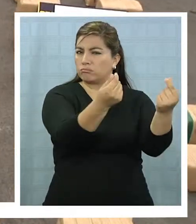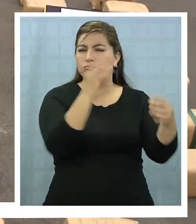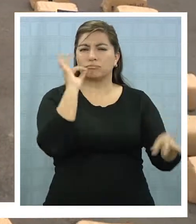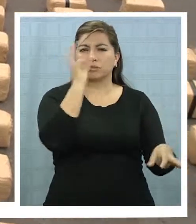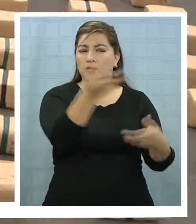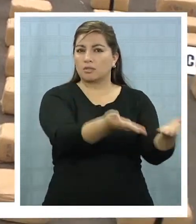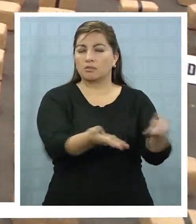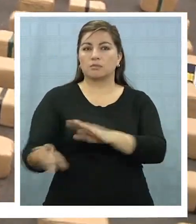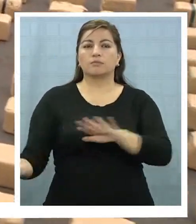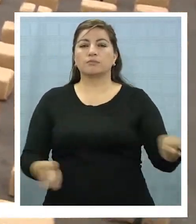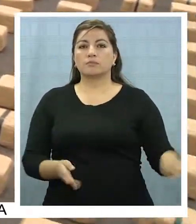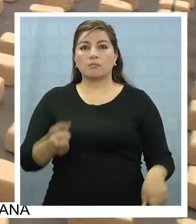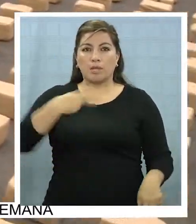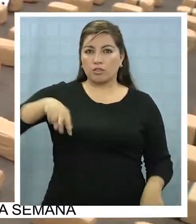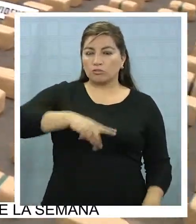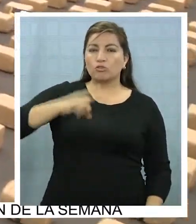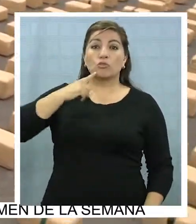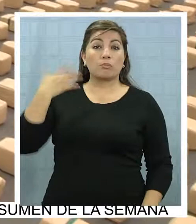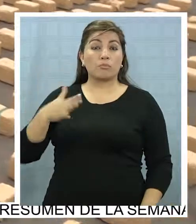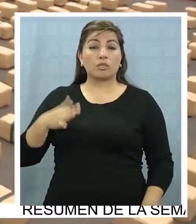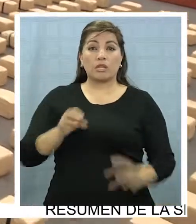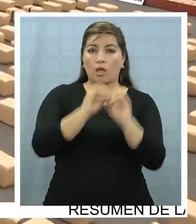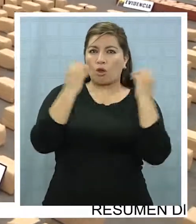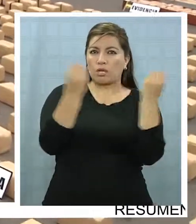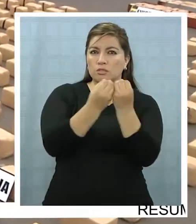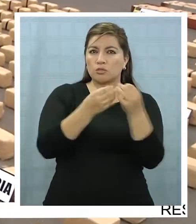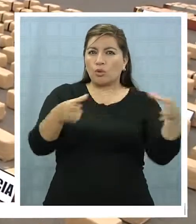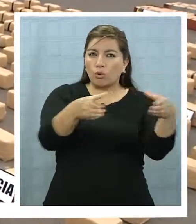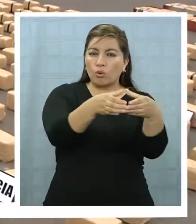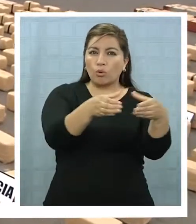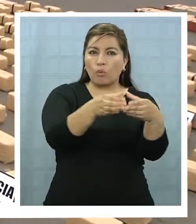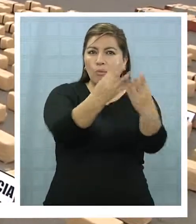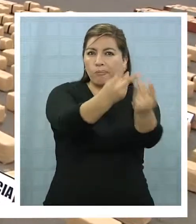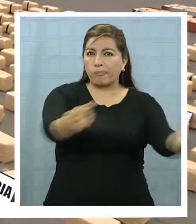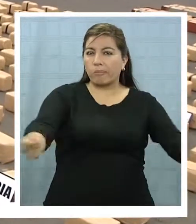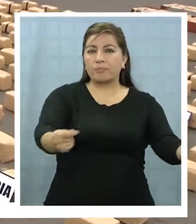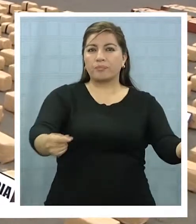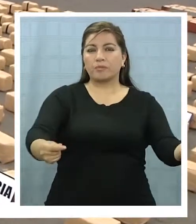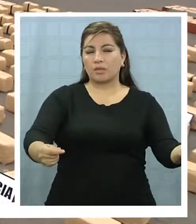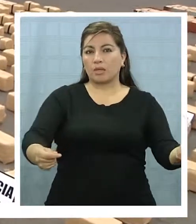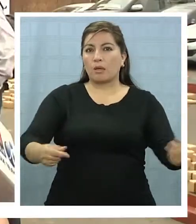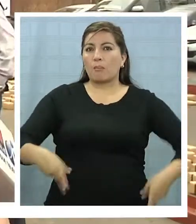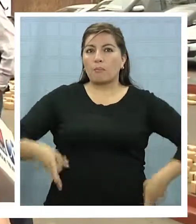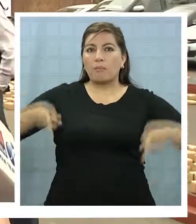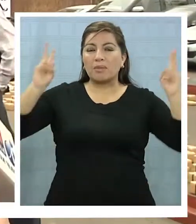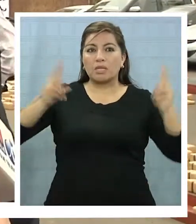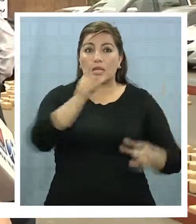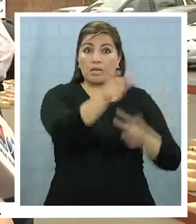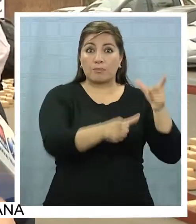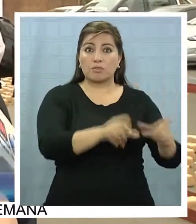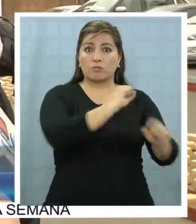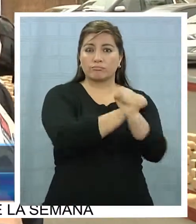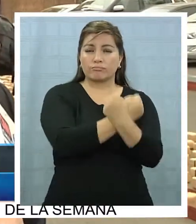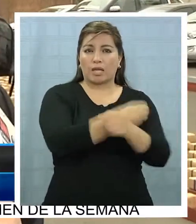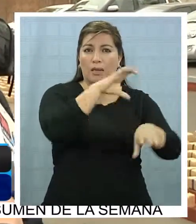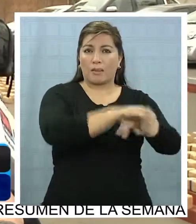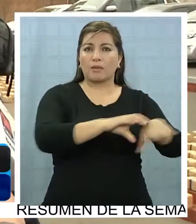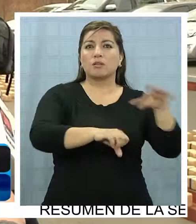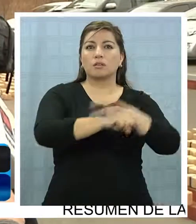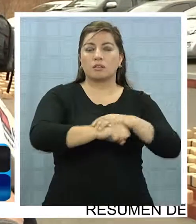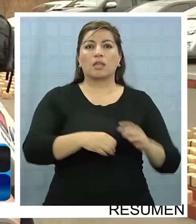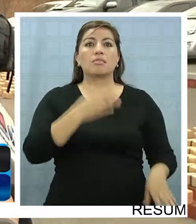Para nosotros es importante terminar con estas organizaciones, lograr desarticularla, permitir que sean detenidos los sujetos, ojalá arruinarlos